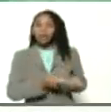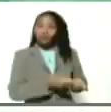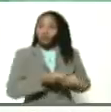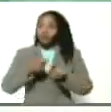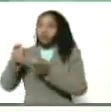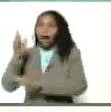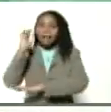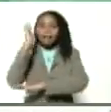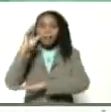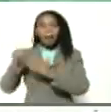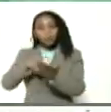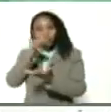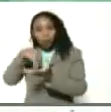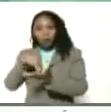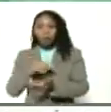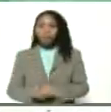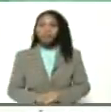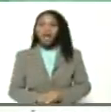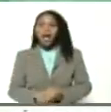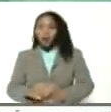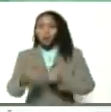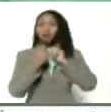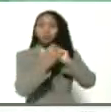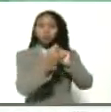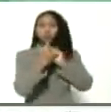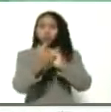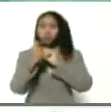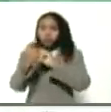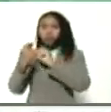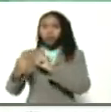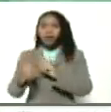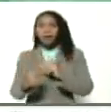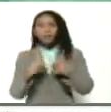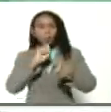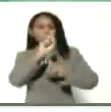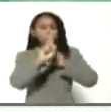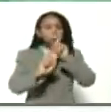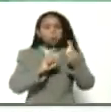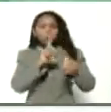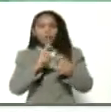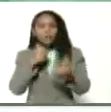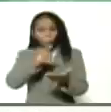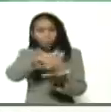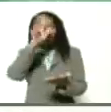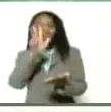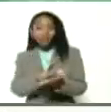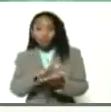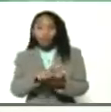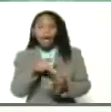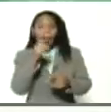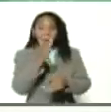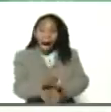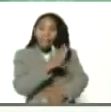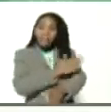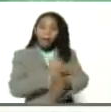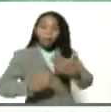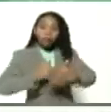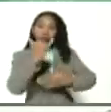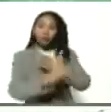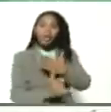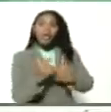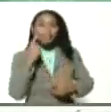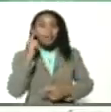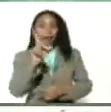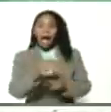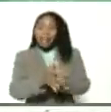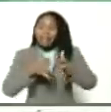Asamblea Nacional a su discusión, a su consulta y a su aprobación el anteproyecto de ley de